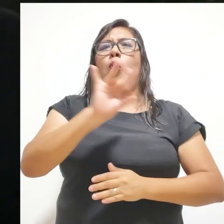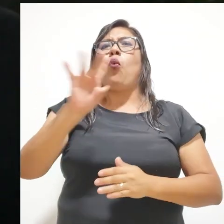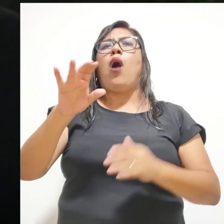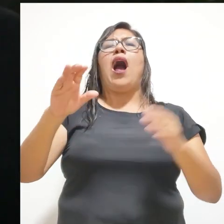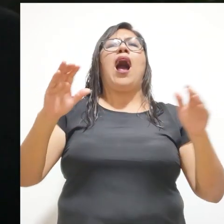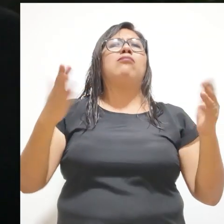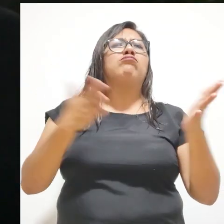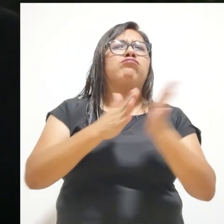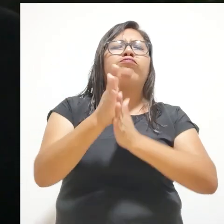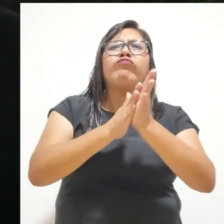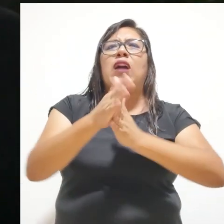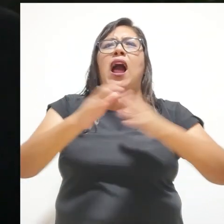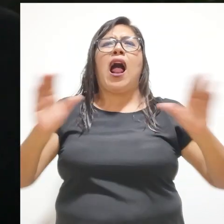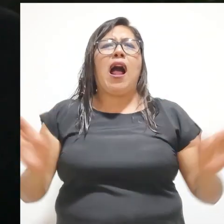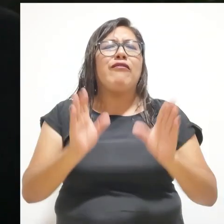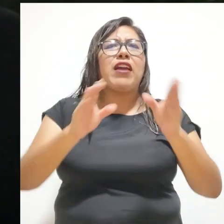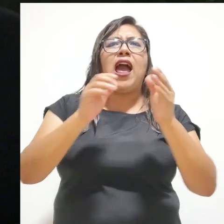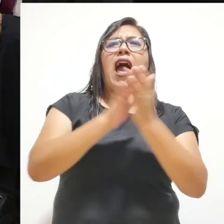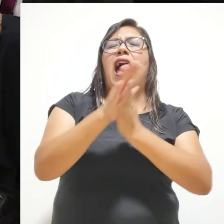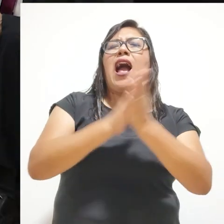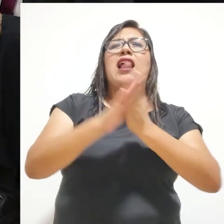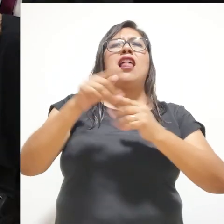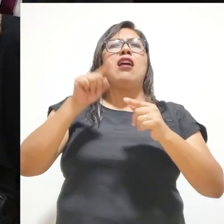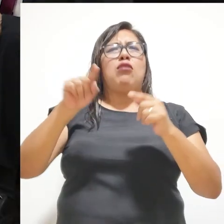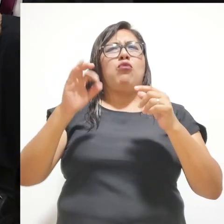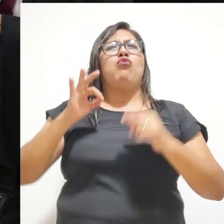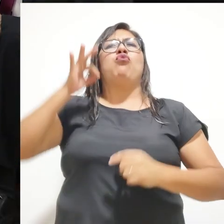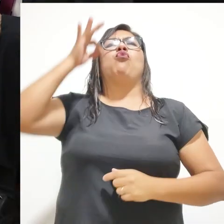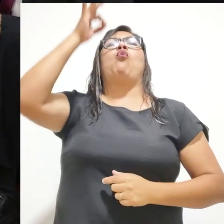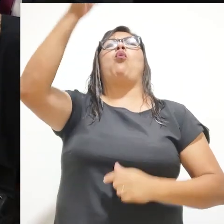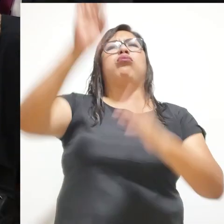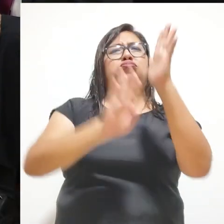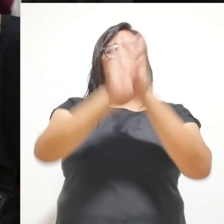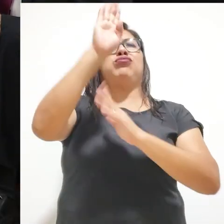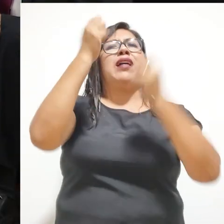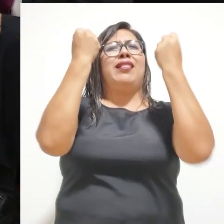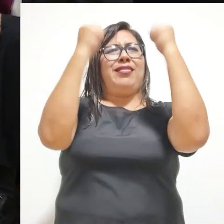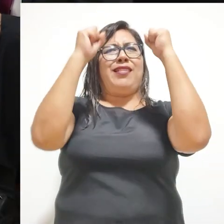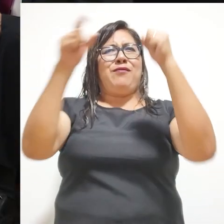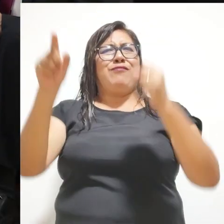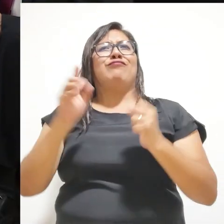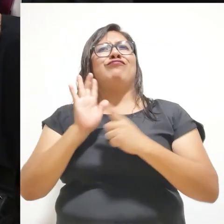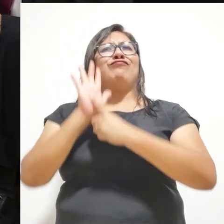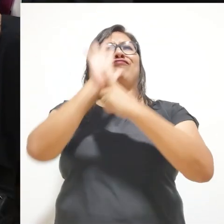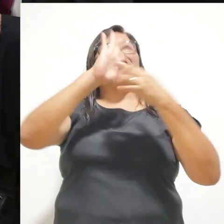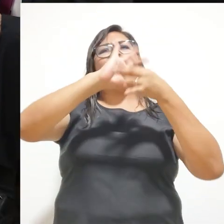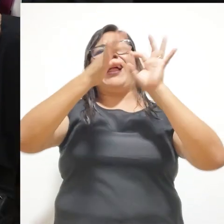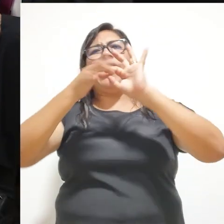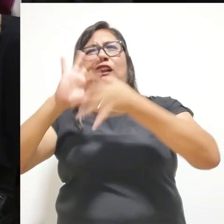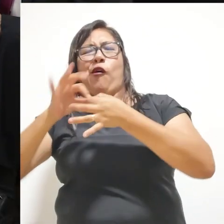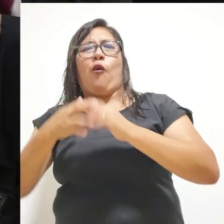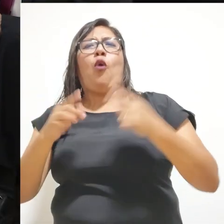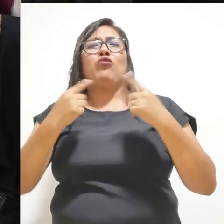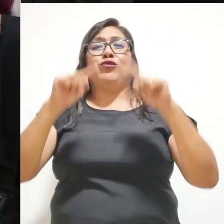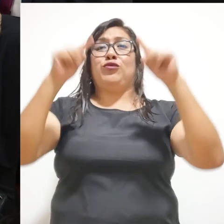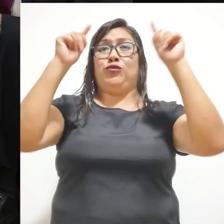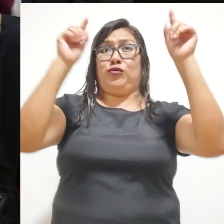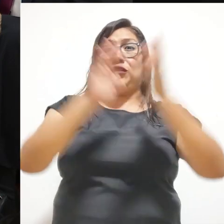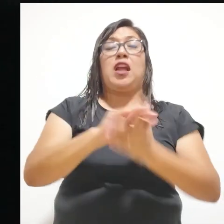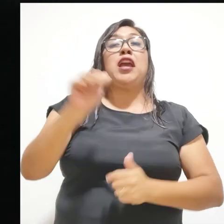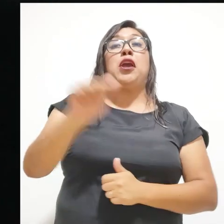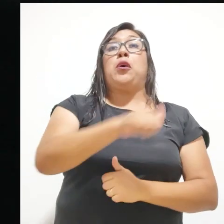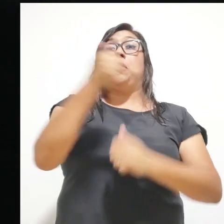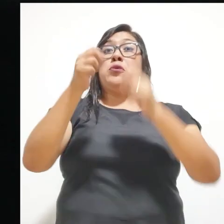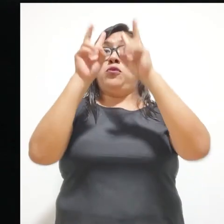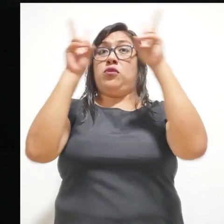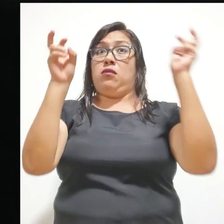habilidades en forma individual, en forma colectiva y puedan ser los futuros deportistas que nos representen en las parasolimpiadas, en los parapanamericanos.